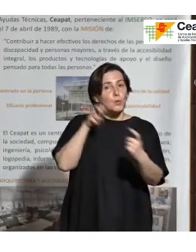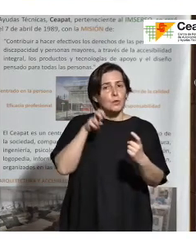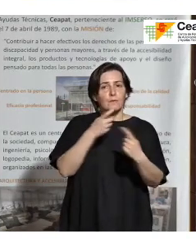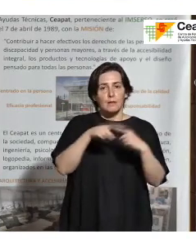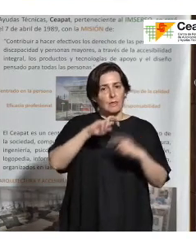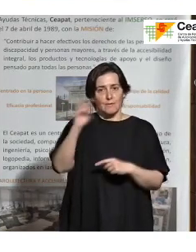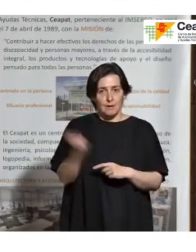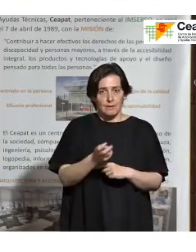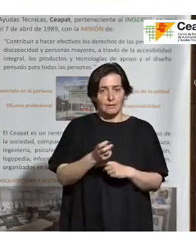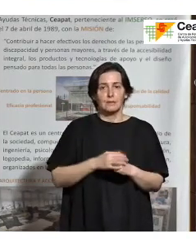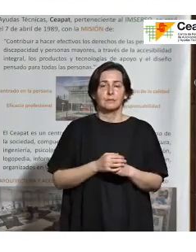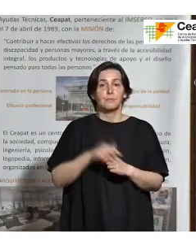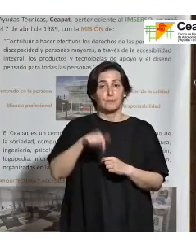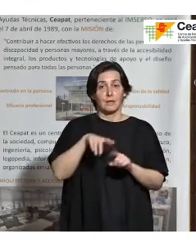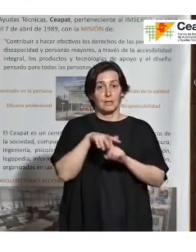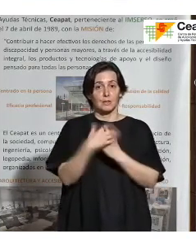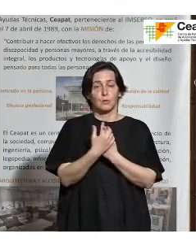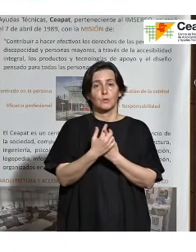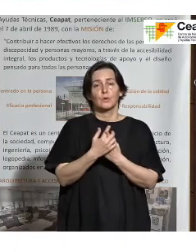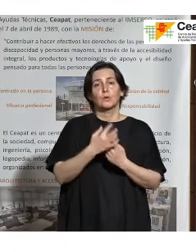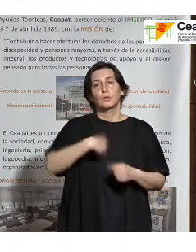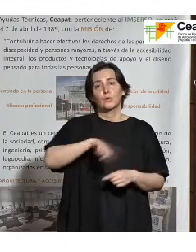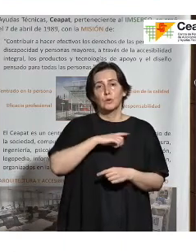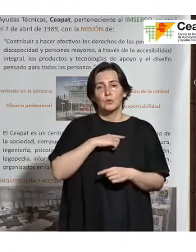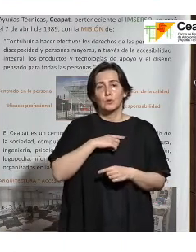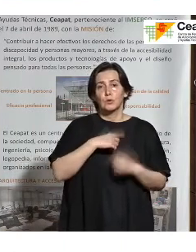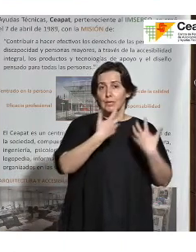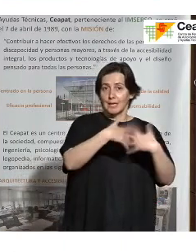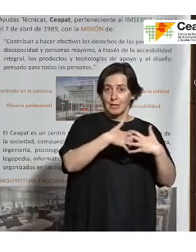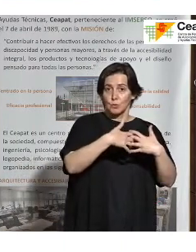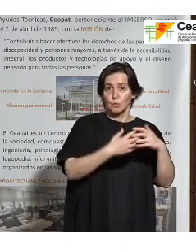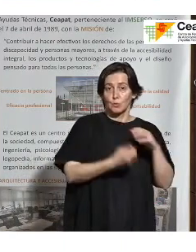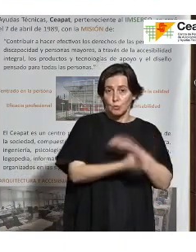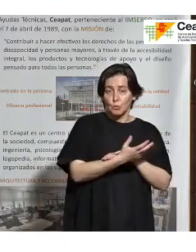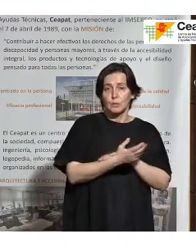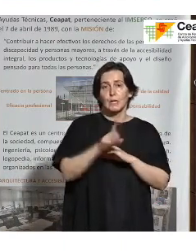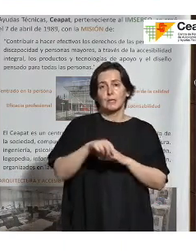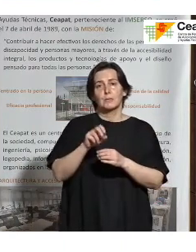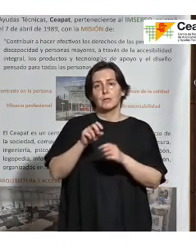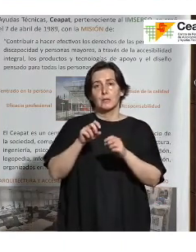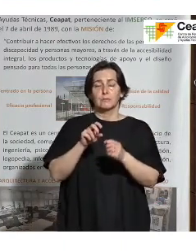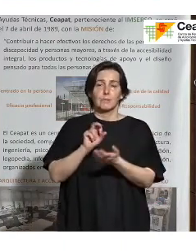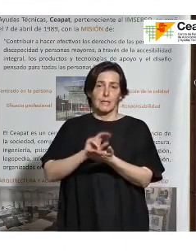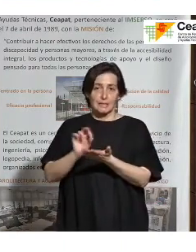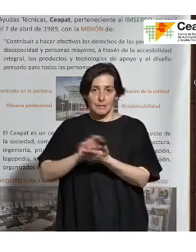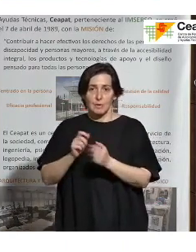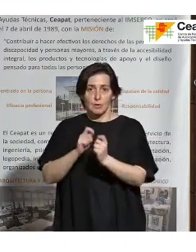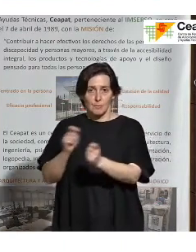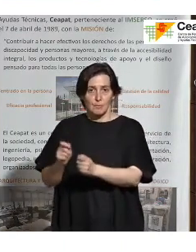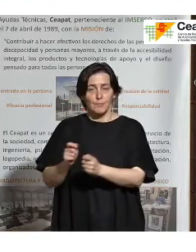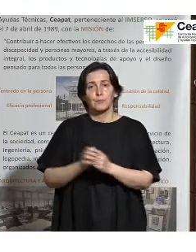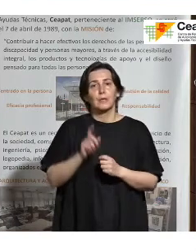de cada una de las partes. En este caso hemos contado tanto con la industria, como los prestadores de servicio, como